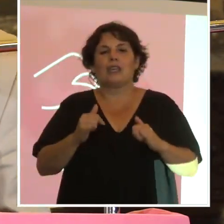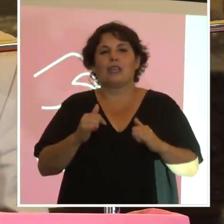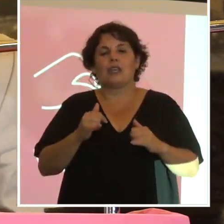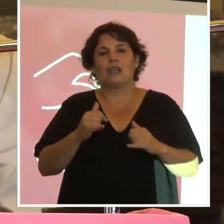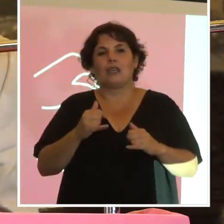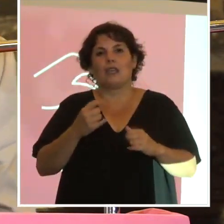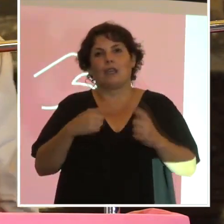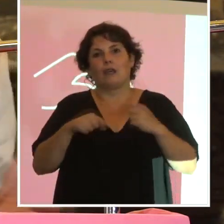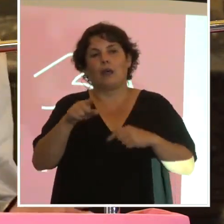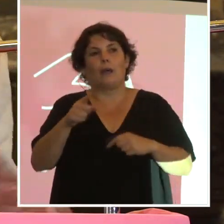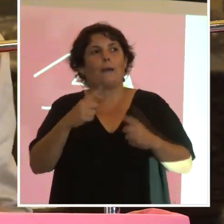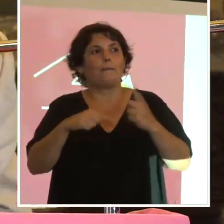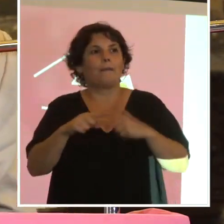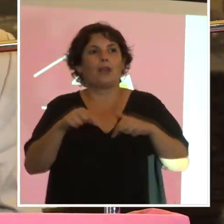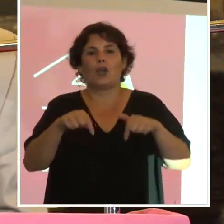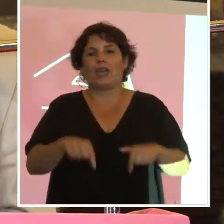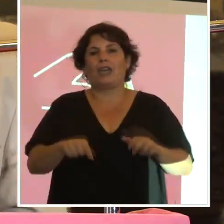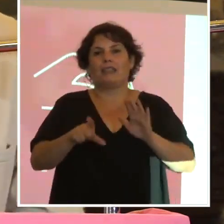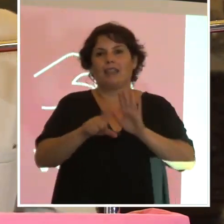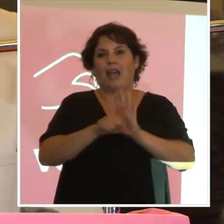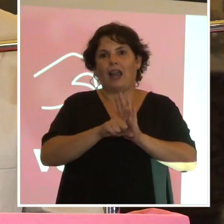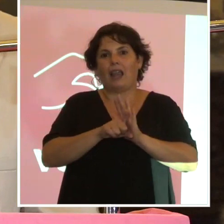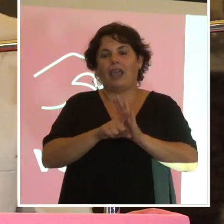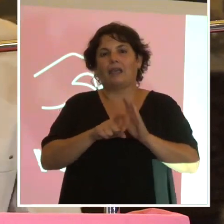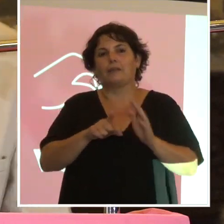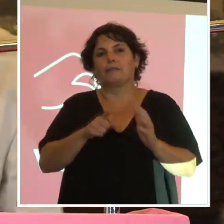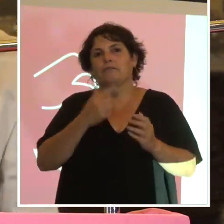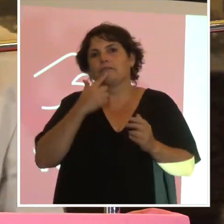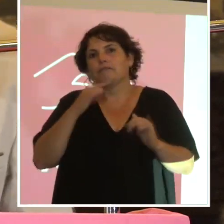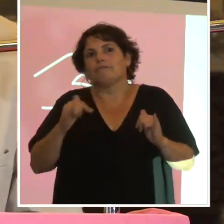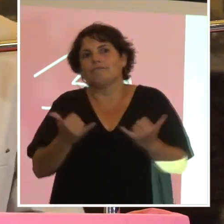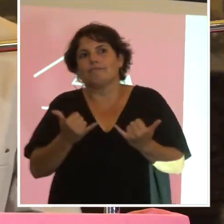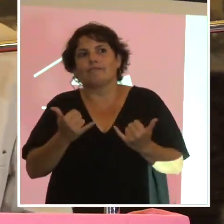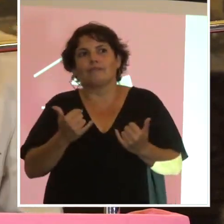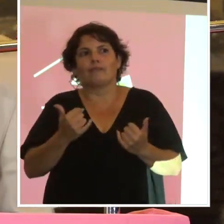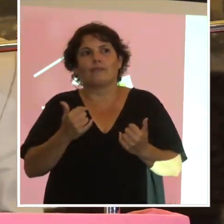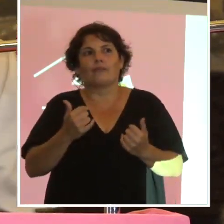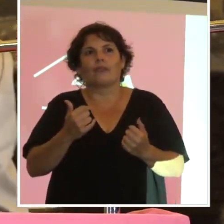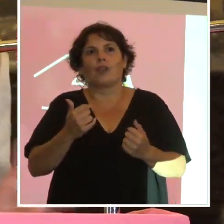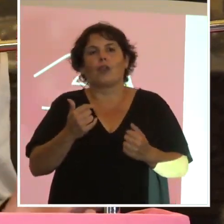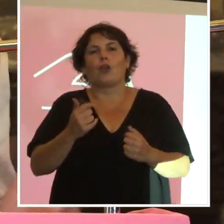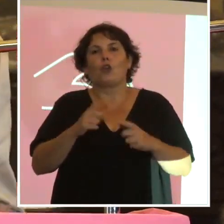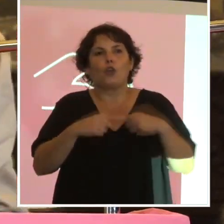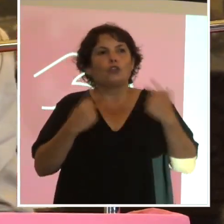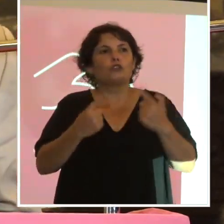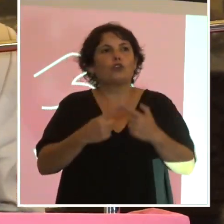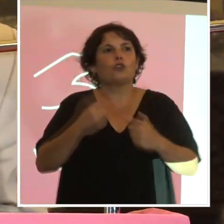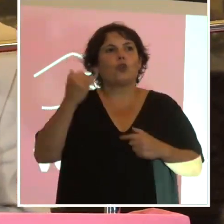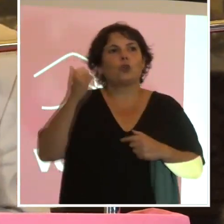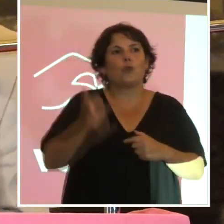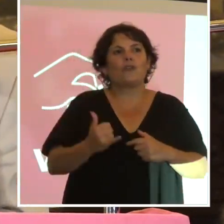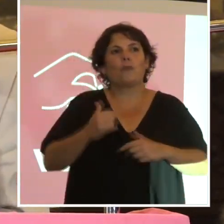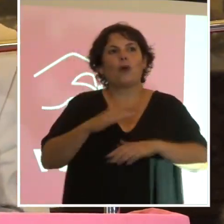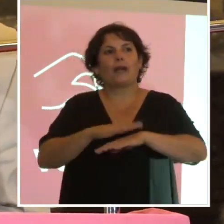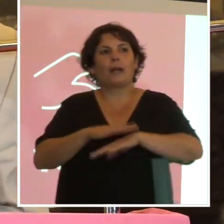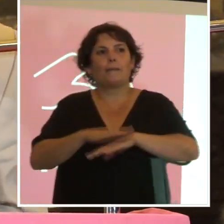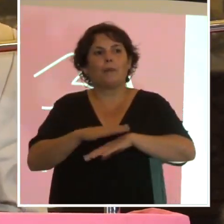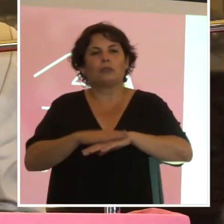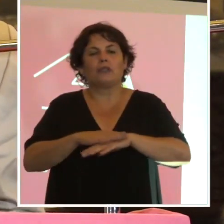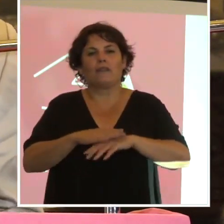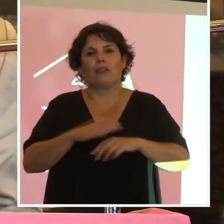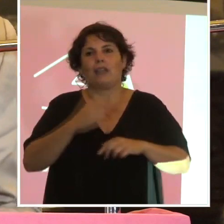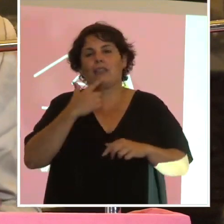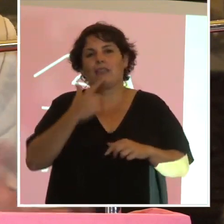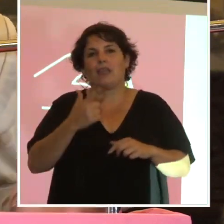pero como esta ley no es el resultado de las consultas, nosotros tuvimos la responsabilidad de ser candidato a intendente